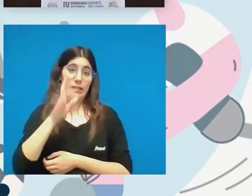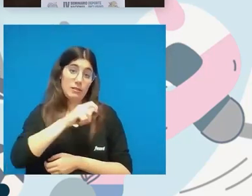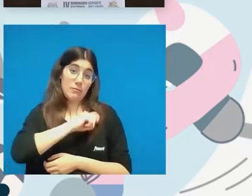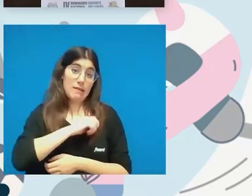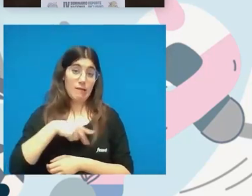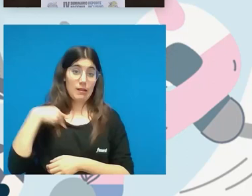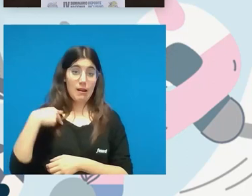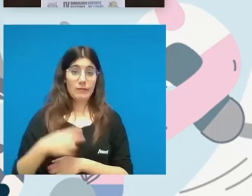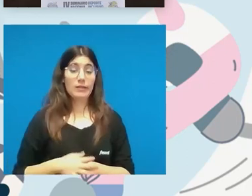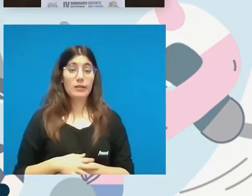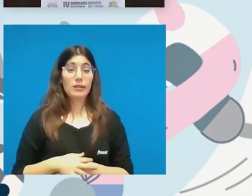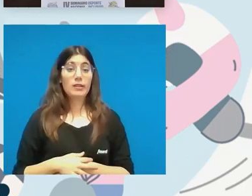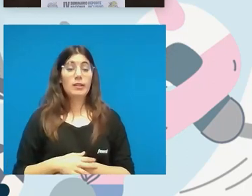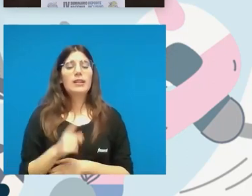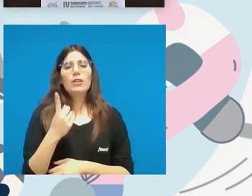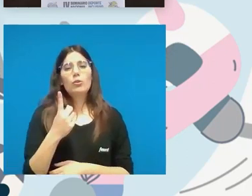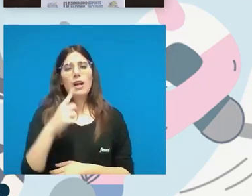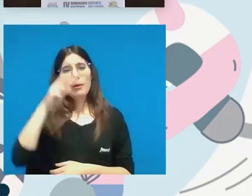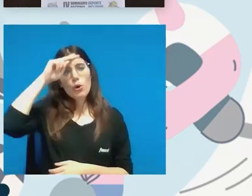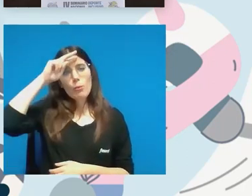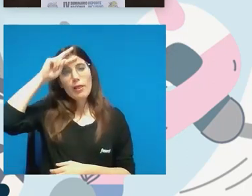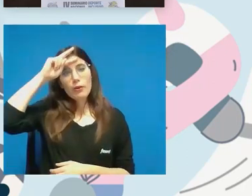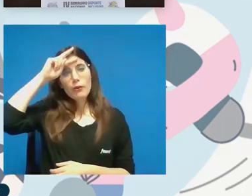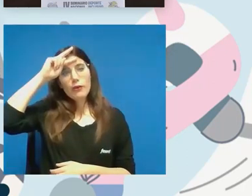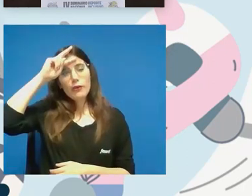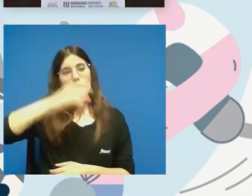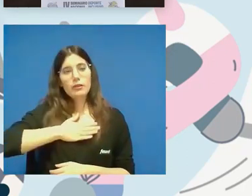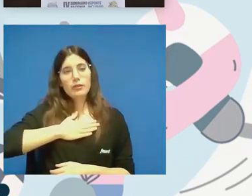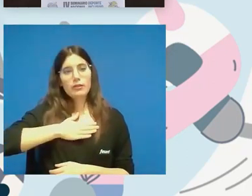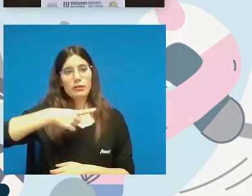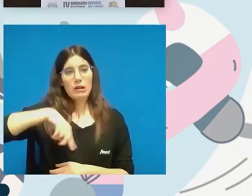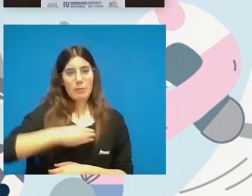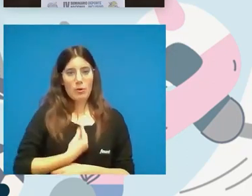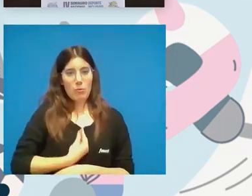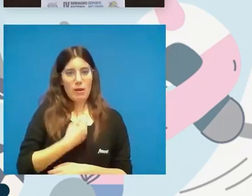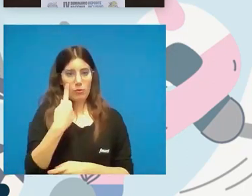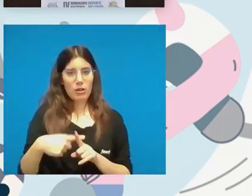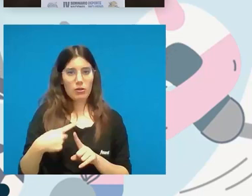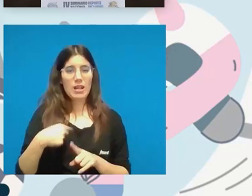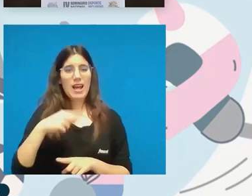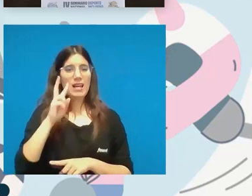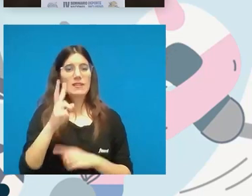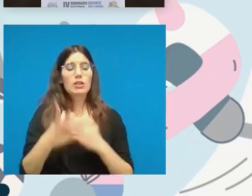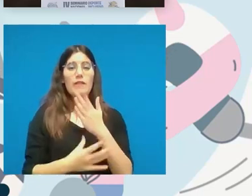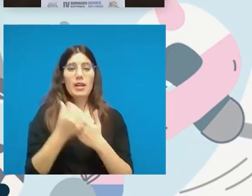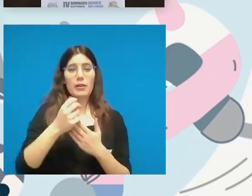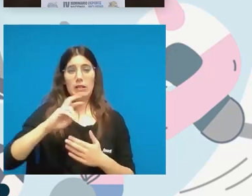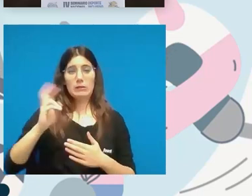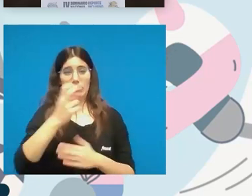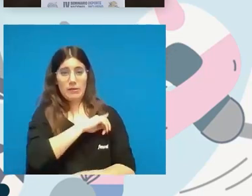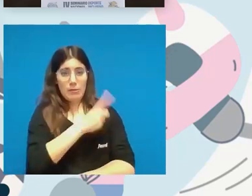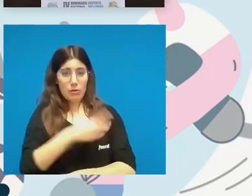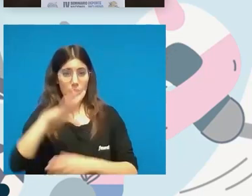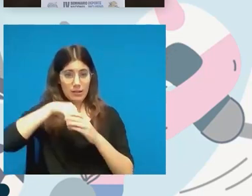y una preocupación que tenemos habéis visto que nosotros somos unas federaciones polideportivas y